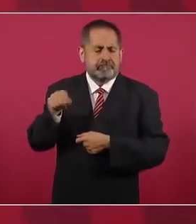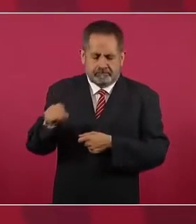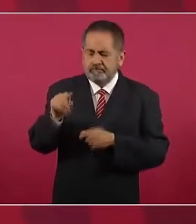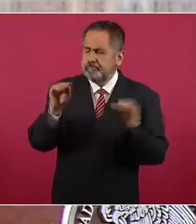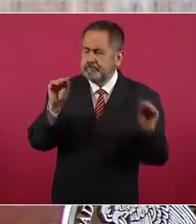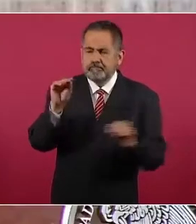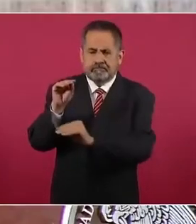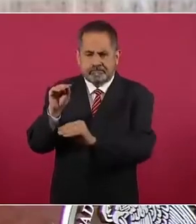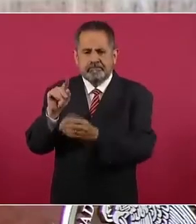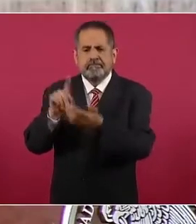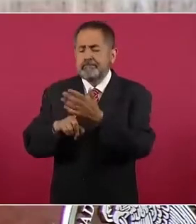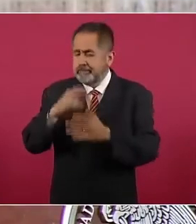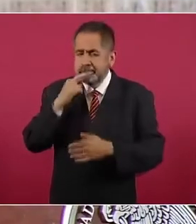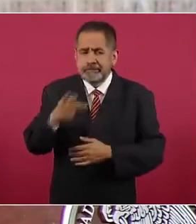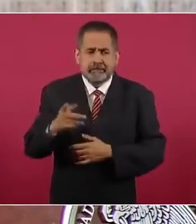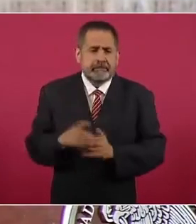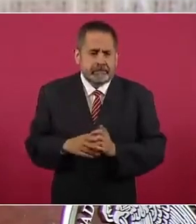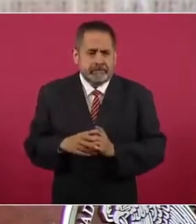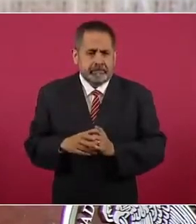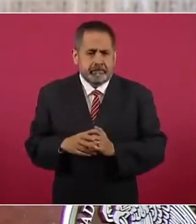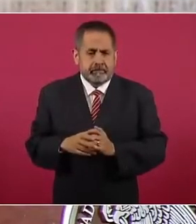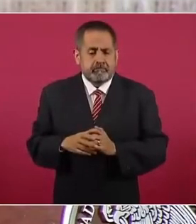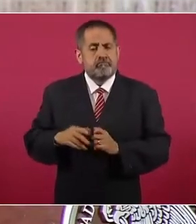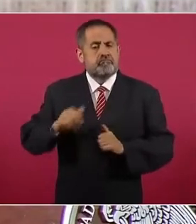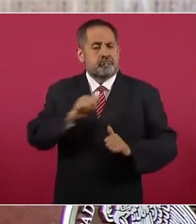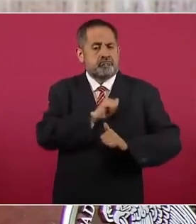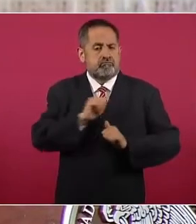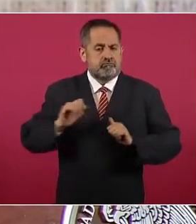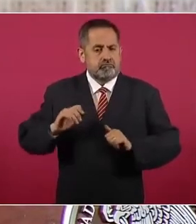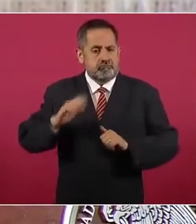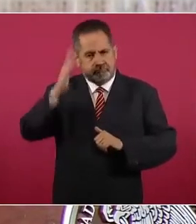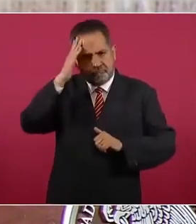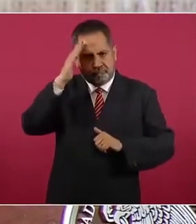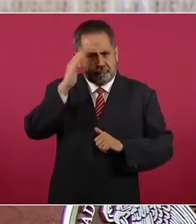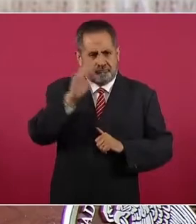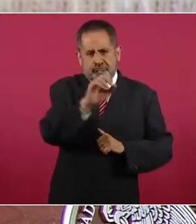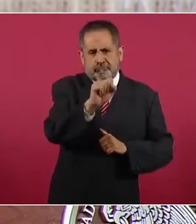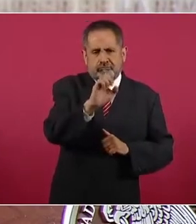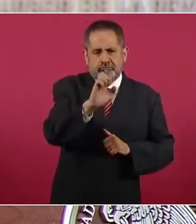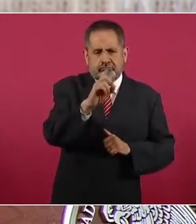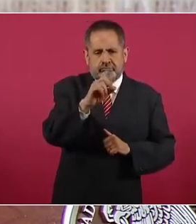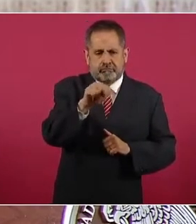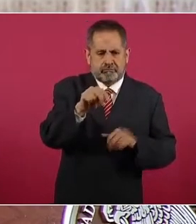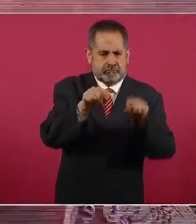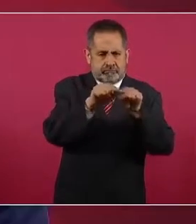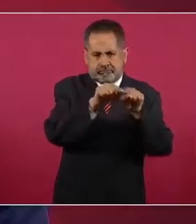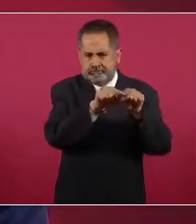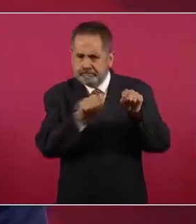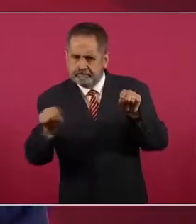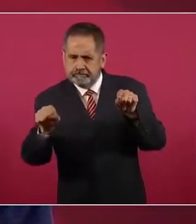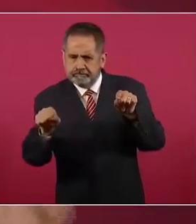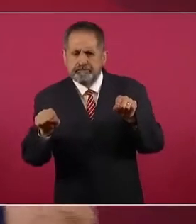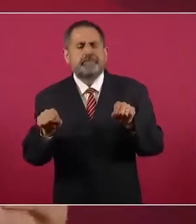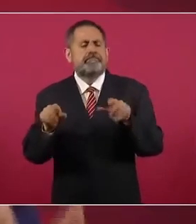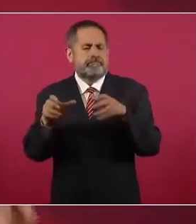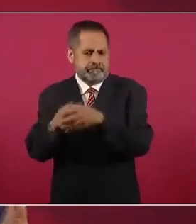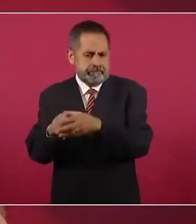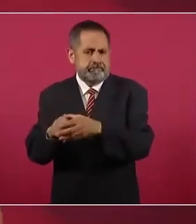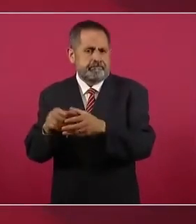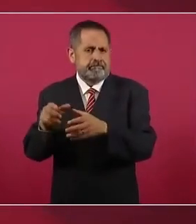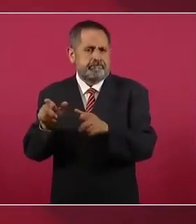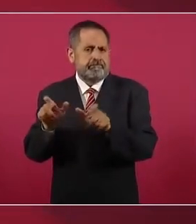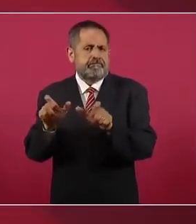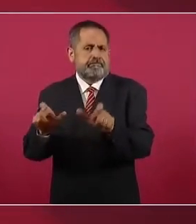como una rama de la Secretaría de la Defensa para que